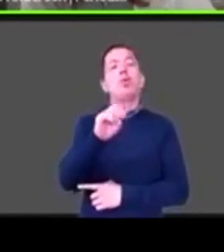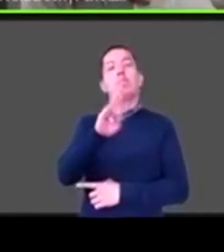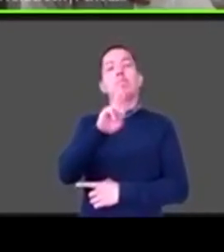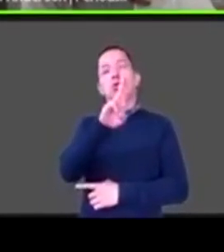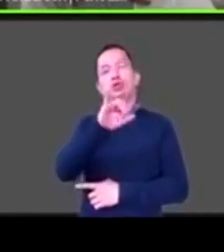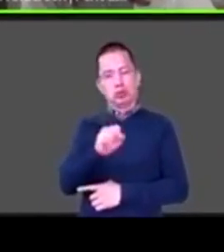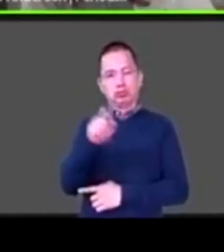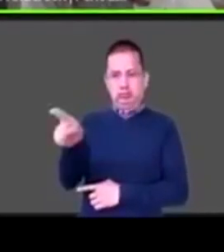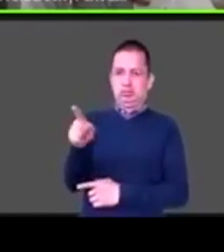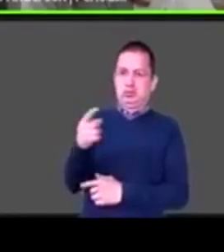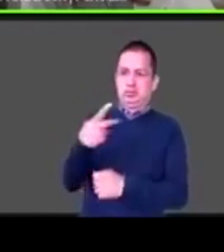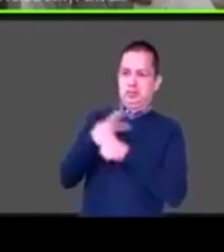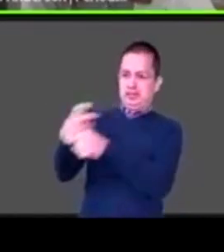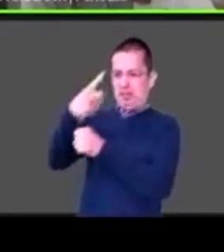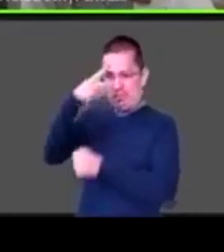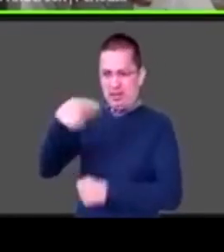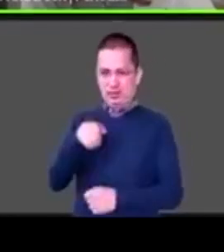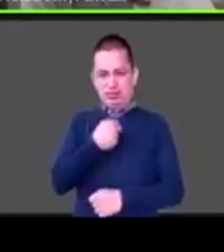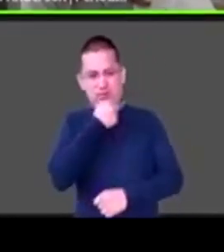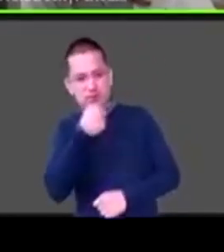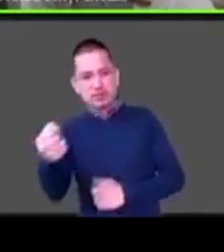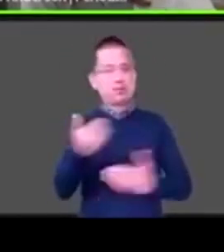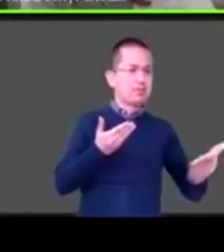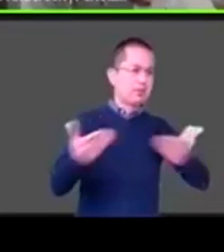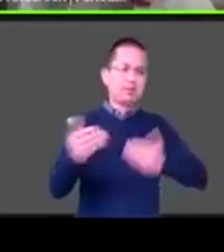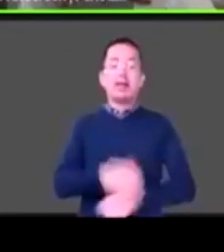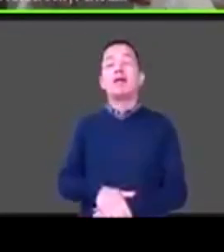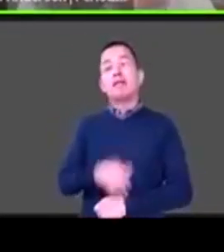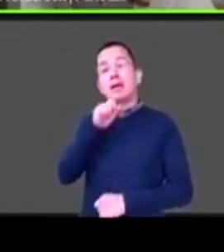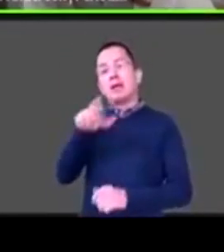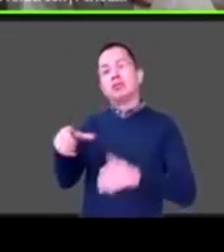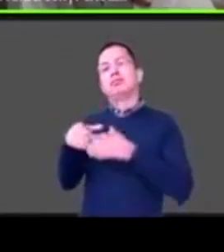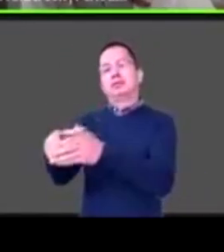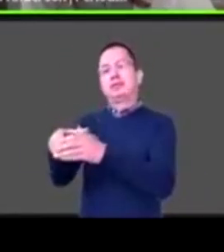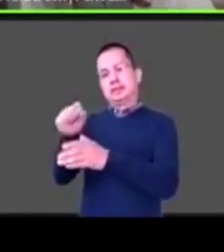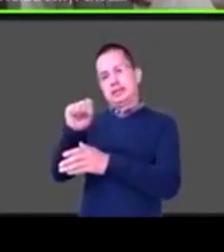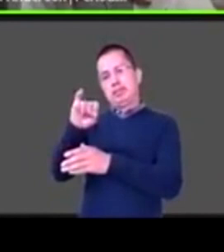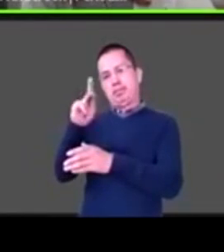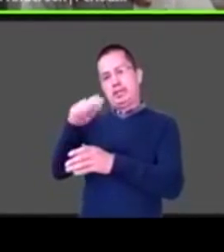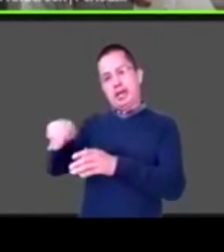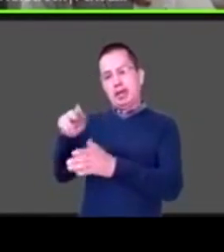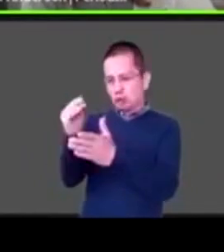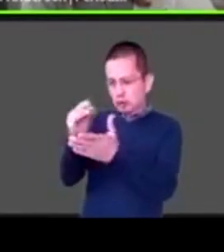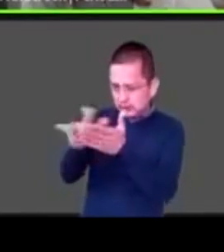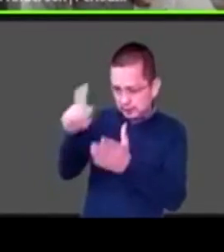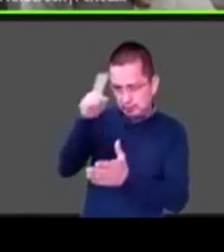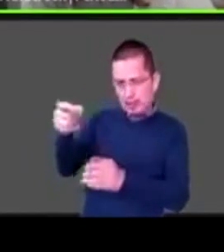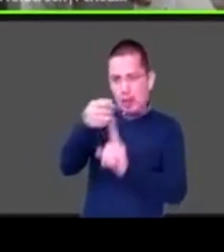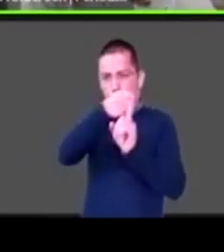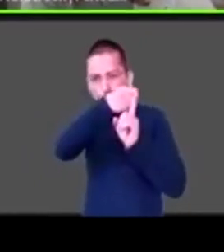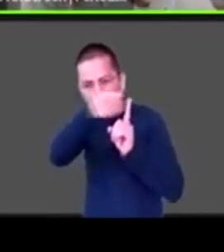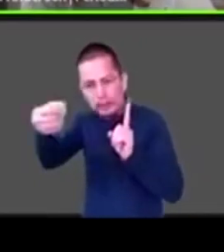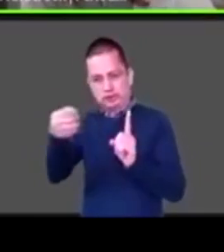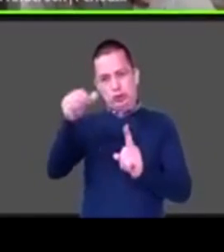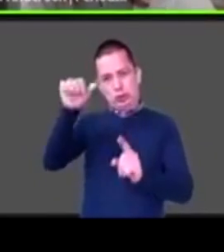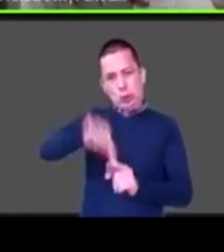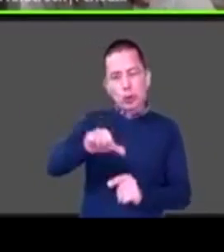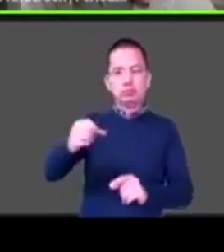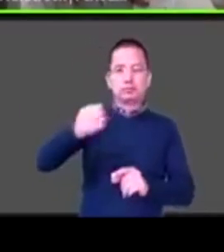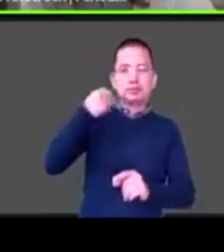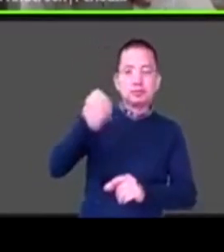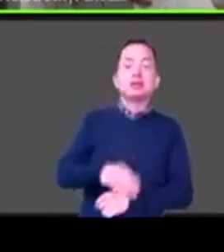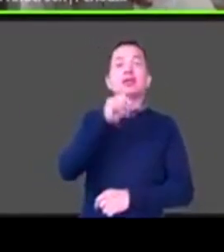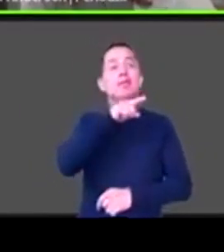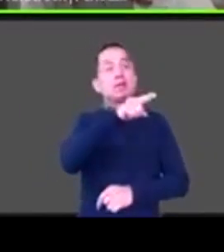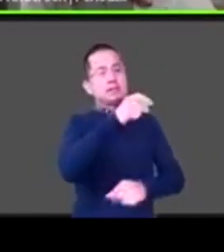invitarme a moderar este espacio a todo el equipo del sistema nacional por organizar esta charla junto a la dirección de asuntos religiosos de la Secretaría de